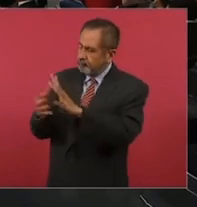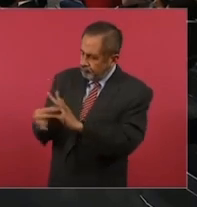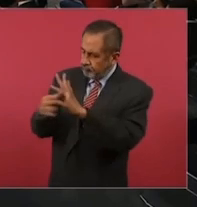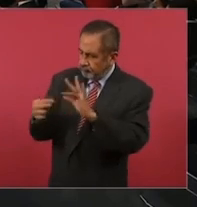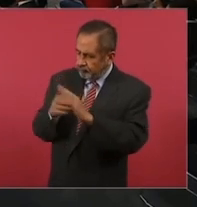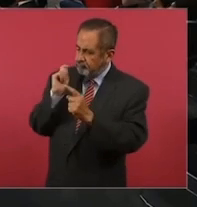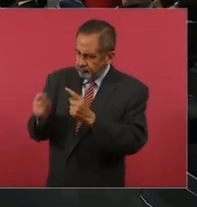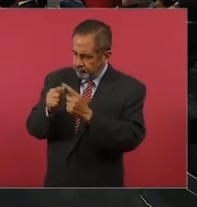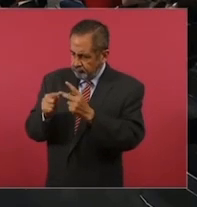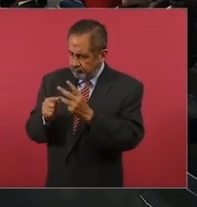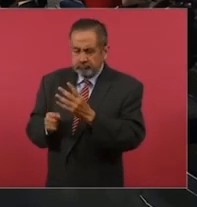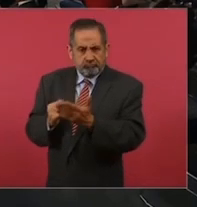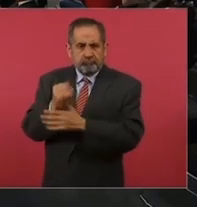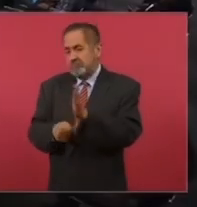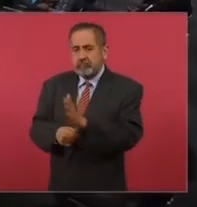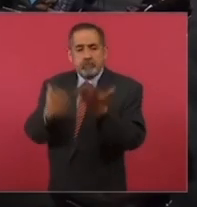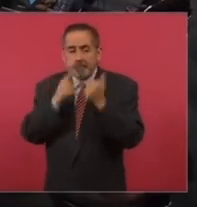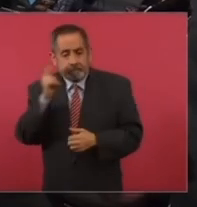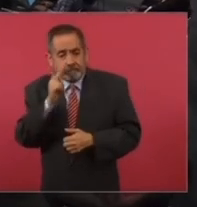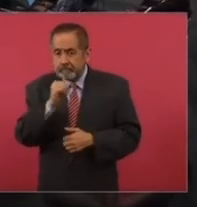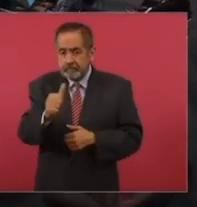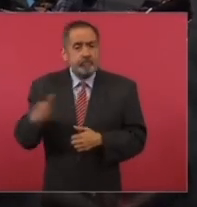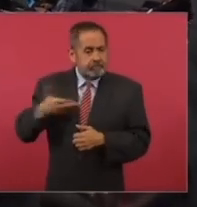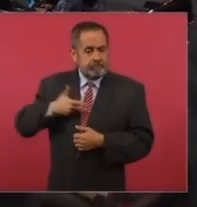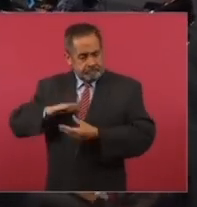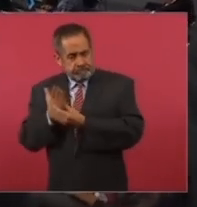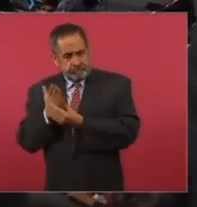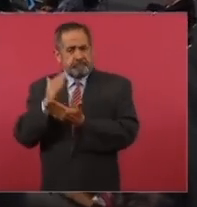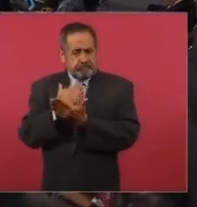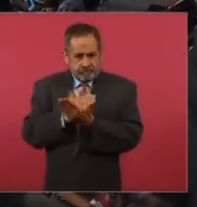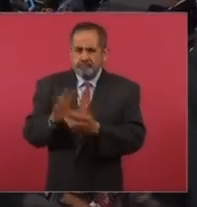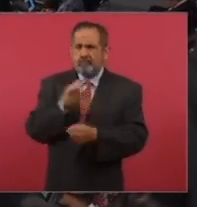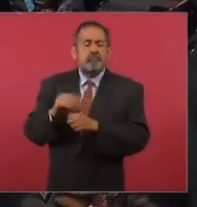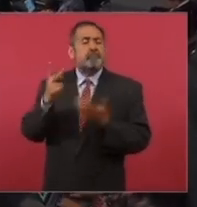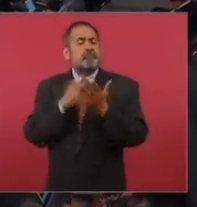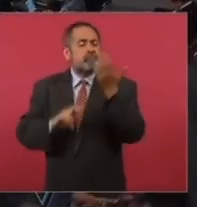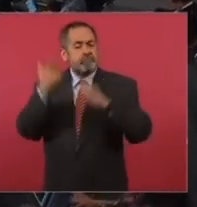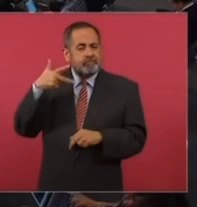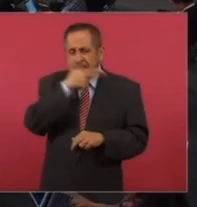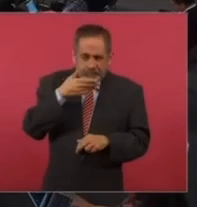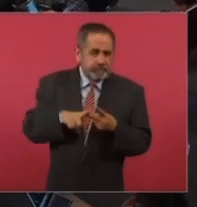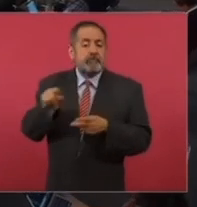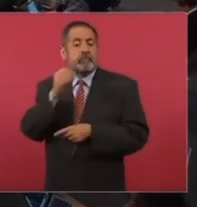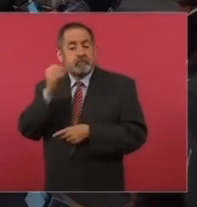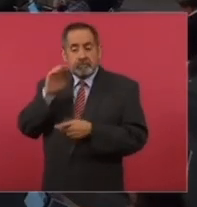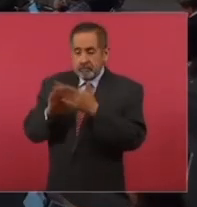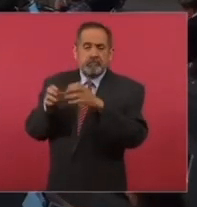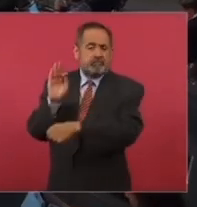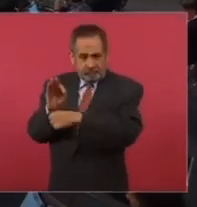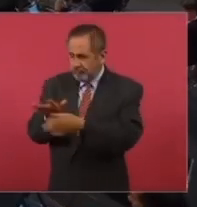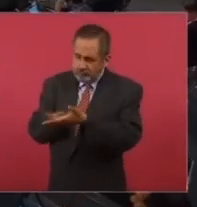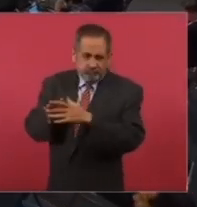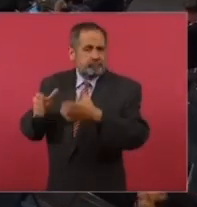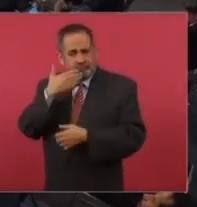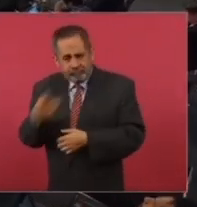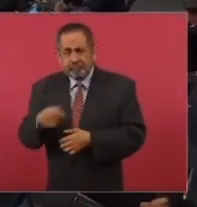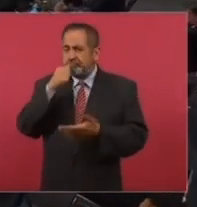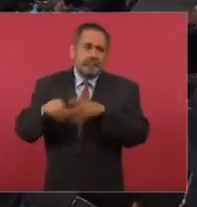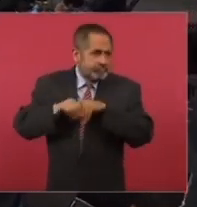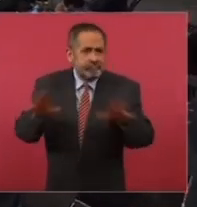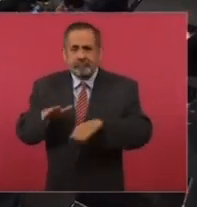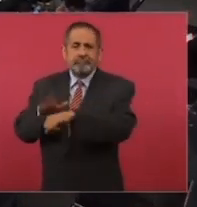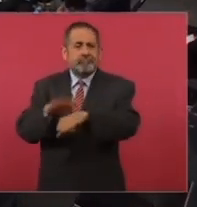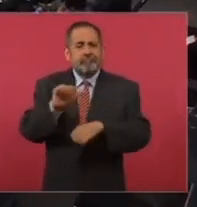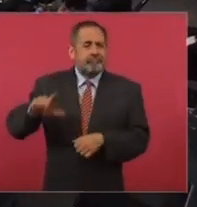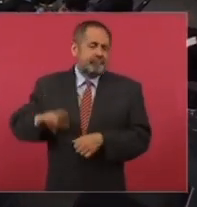le explique, que se le atiende. Y sea pronto. Pero hasta cuándo todos estos chairos encandilados, robotizados, van a entender que Obrador no les va a